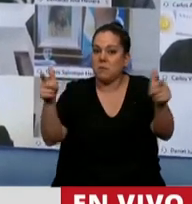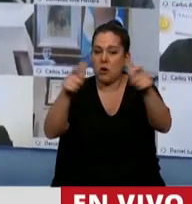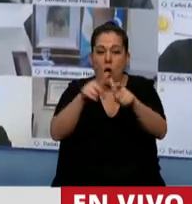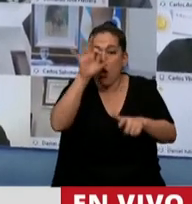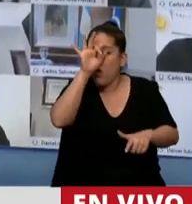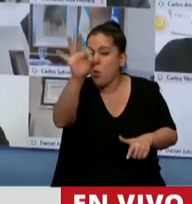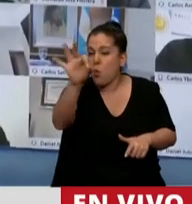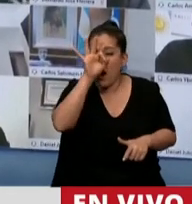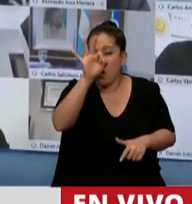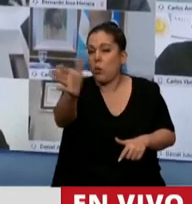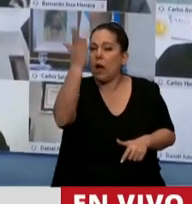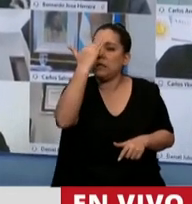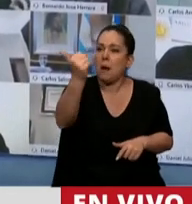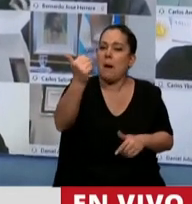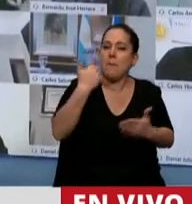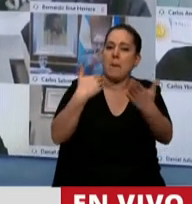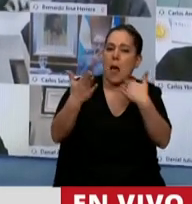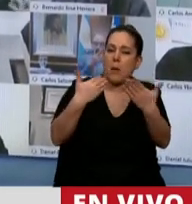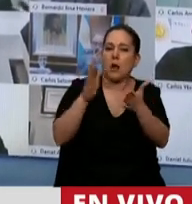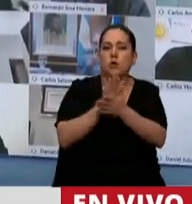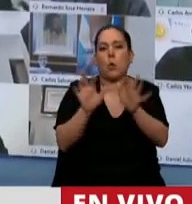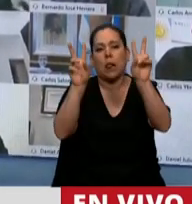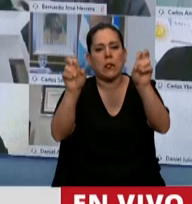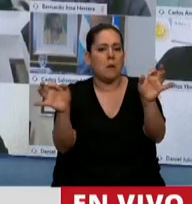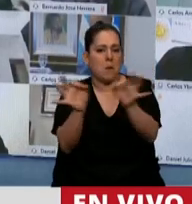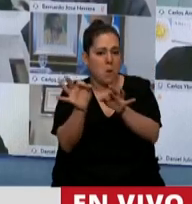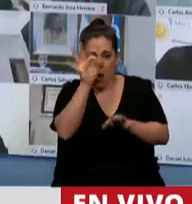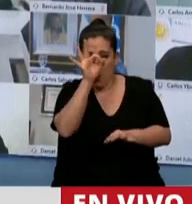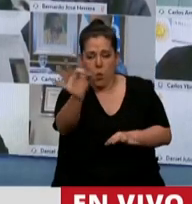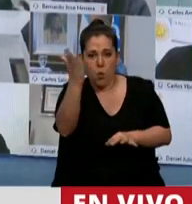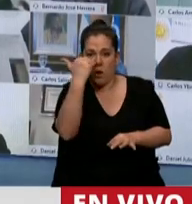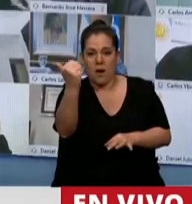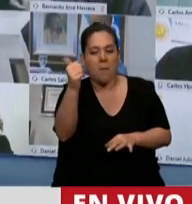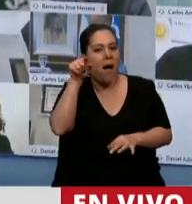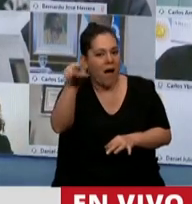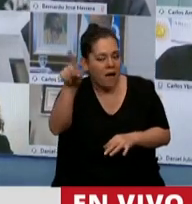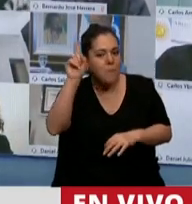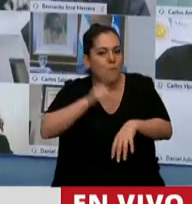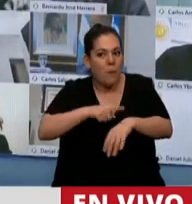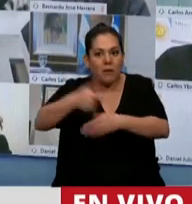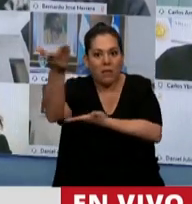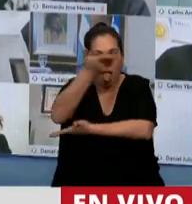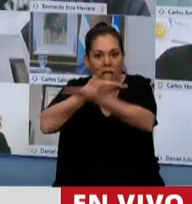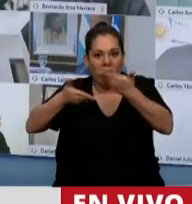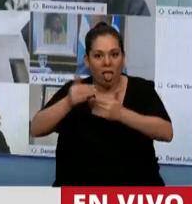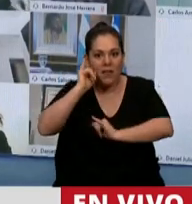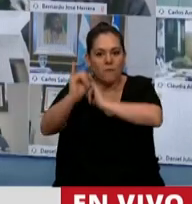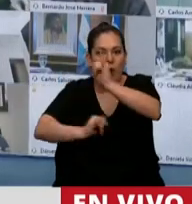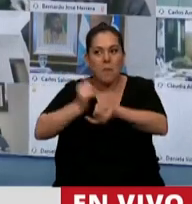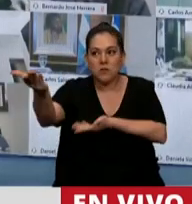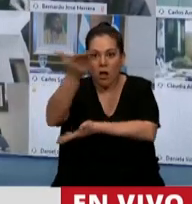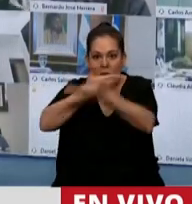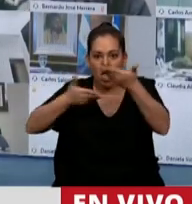nunca, nunca para hablar de la cuestión Malvinas. Y ahí sí, nos querían hacer parte. Lo rechazamos